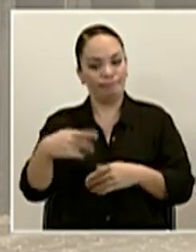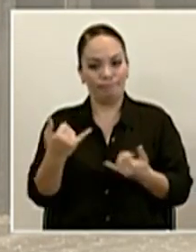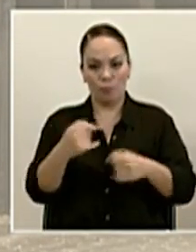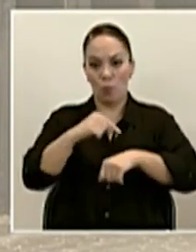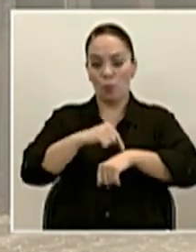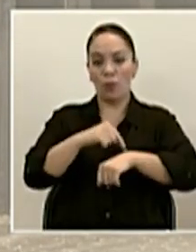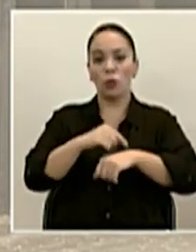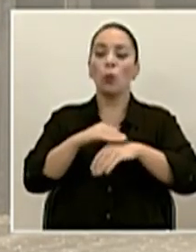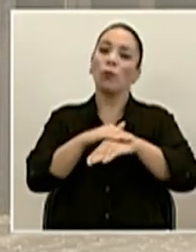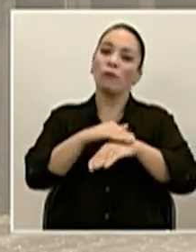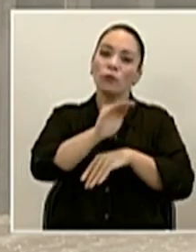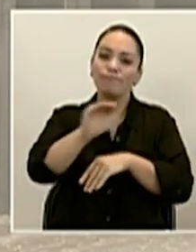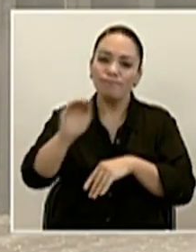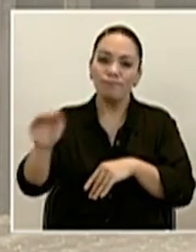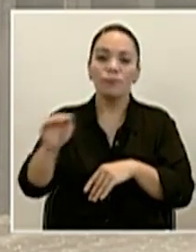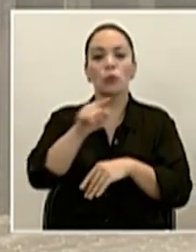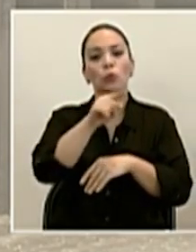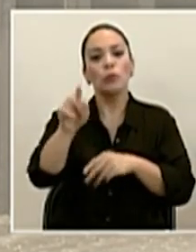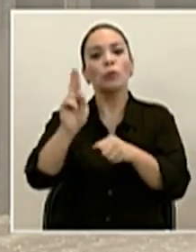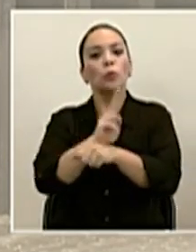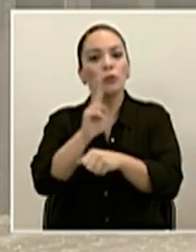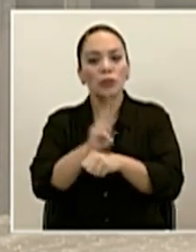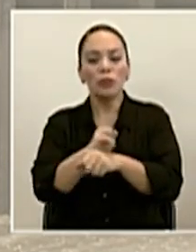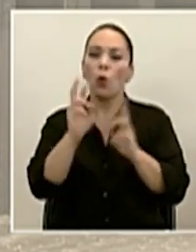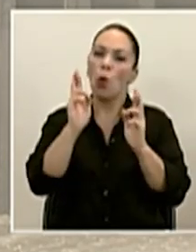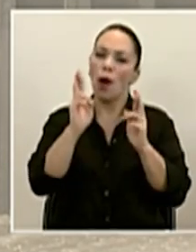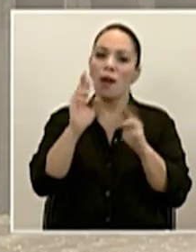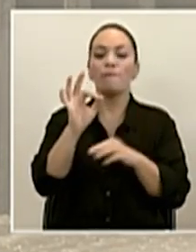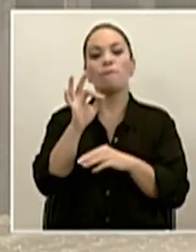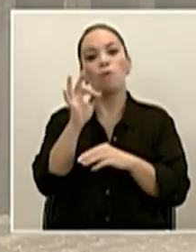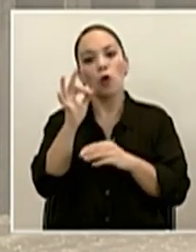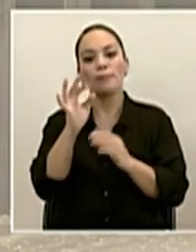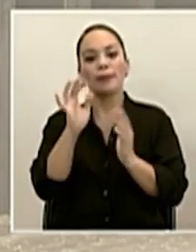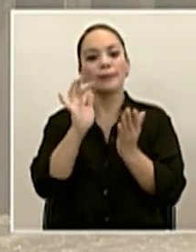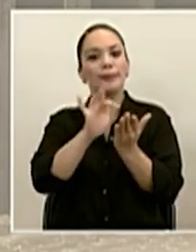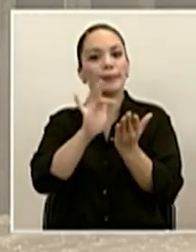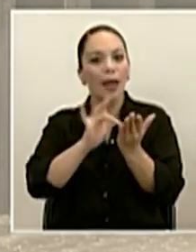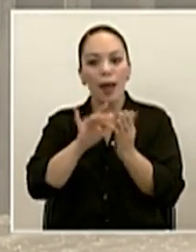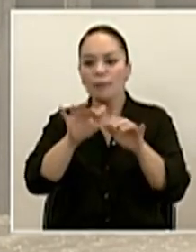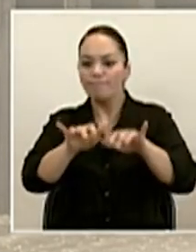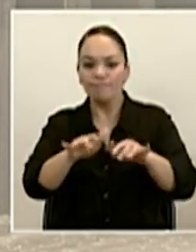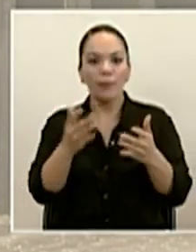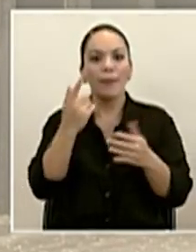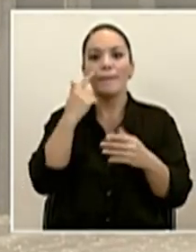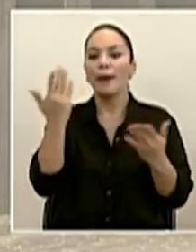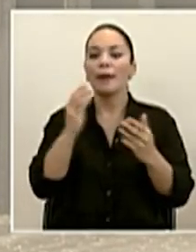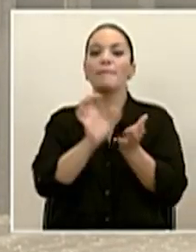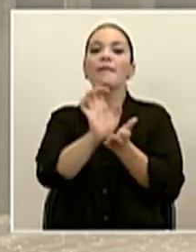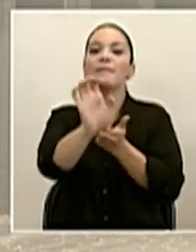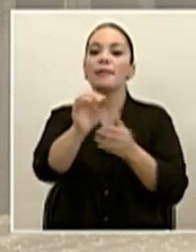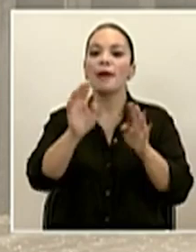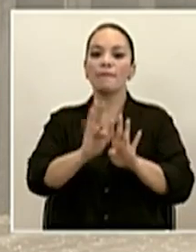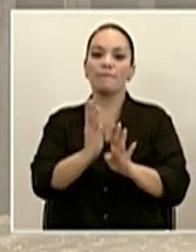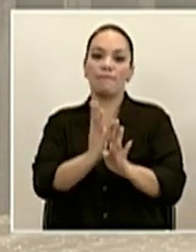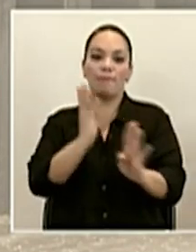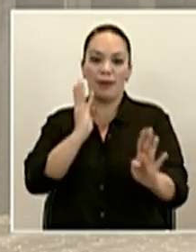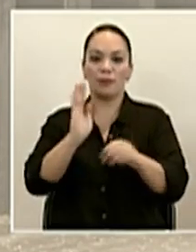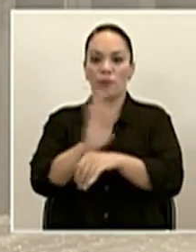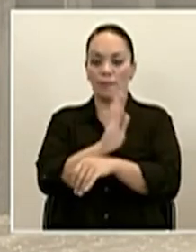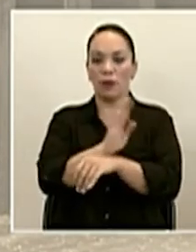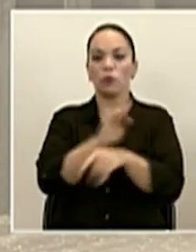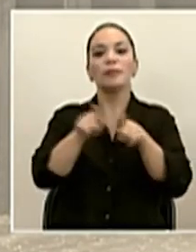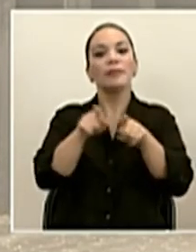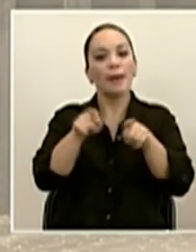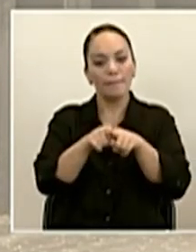llamado es a utilizar los medios digitales a disposición y evitar hacer filas en los bancos y también